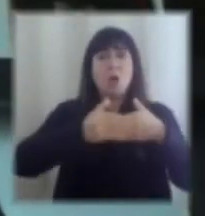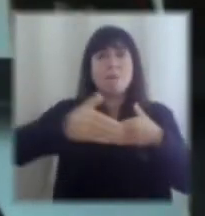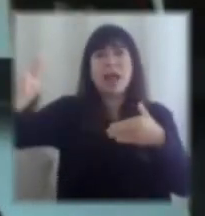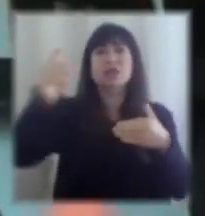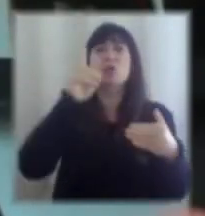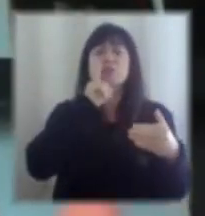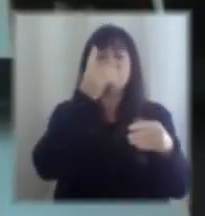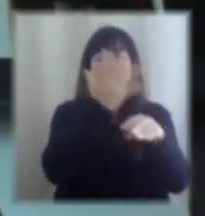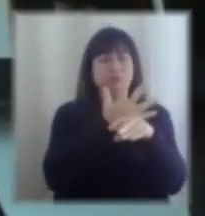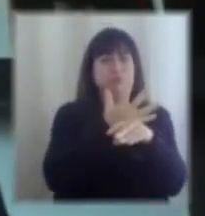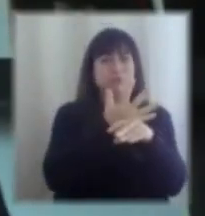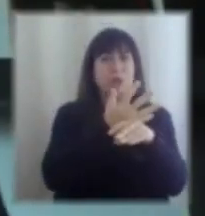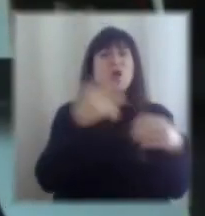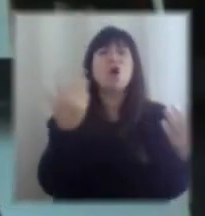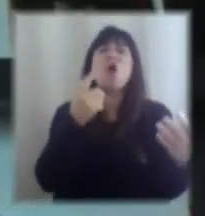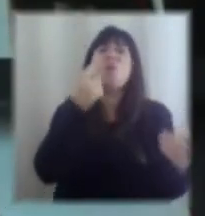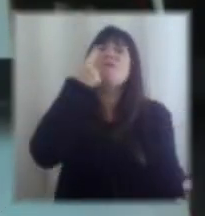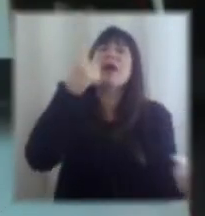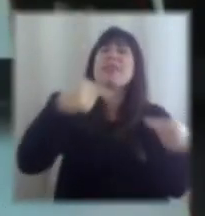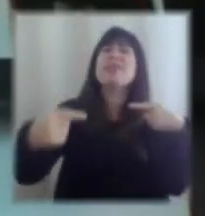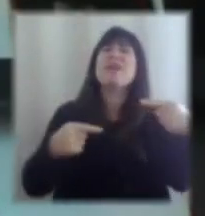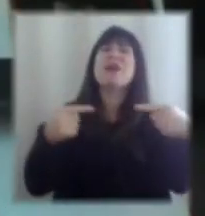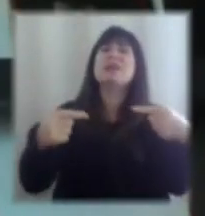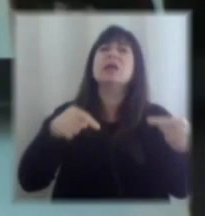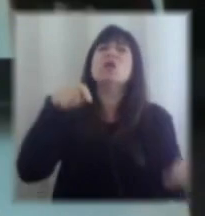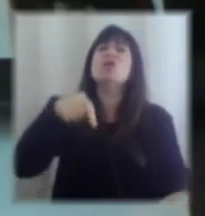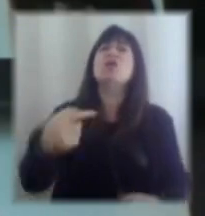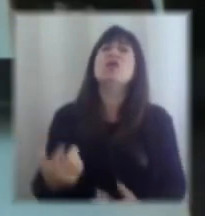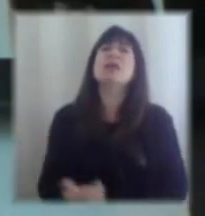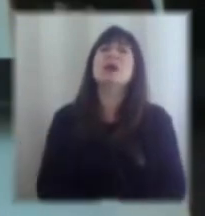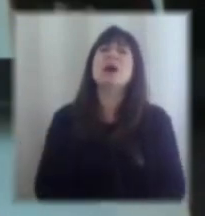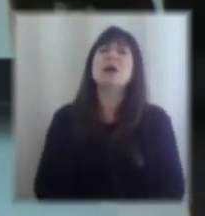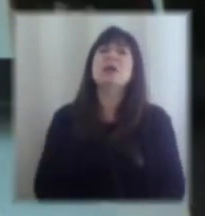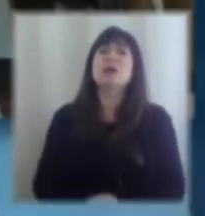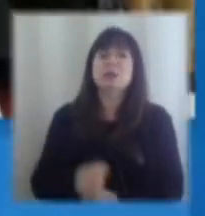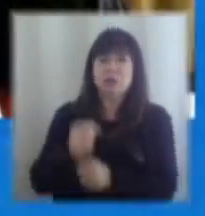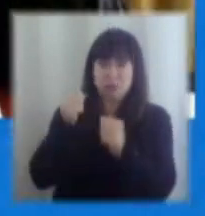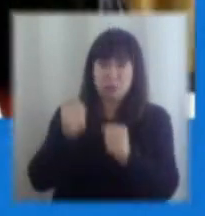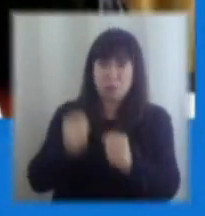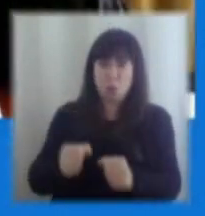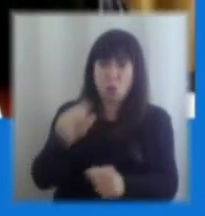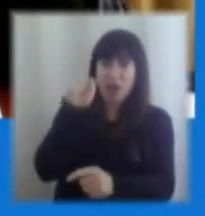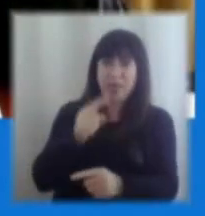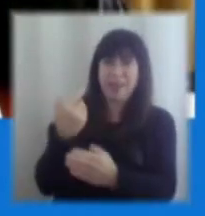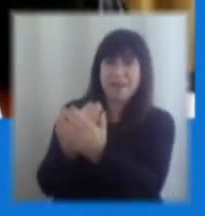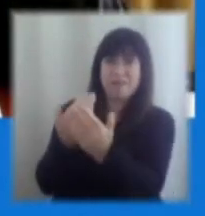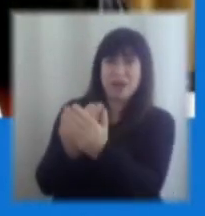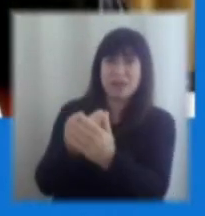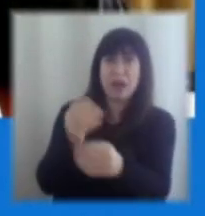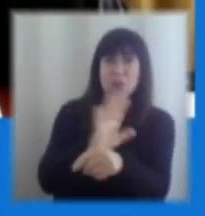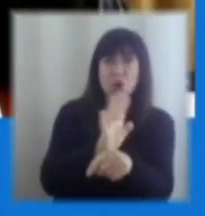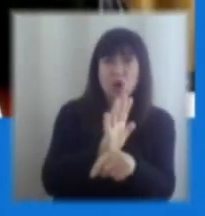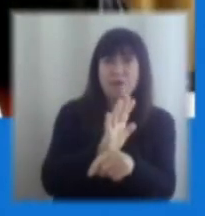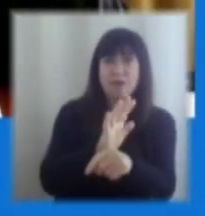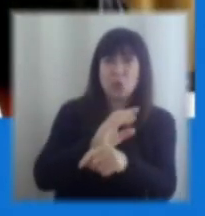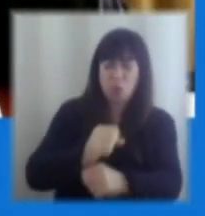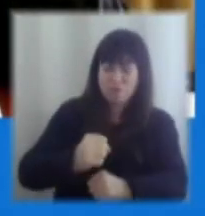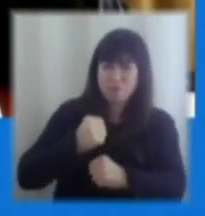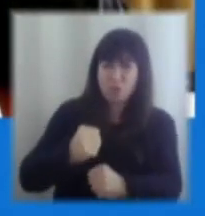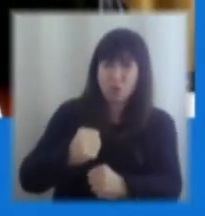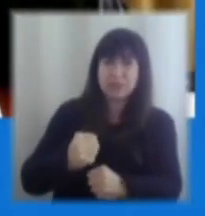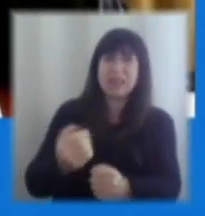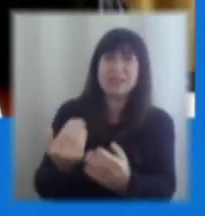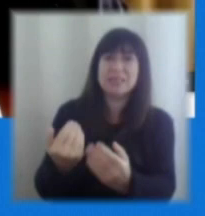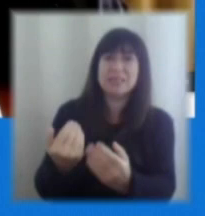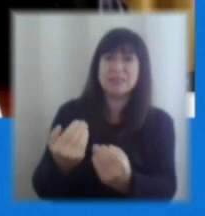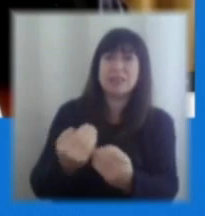tenemos. Entonces, ¿cómo ve este debate, ministro? ¿Se puede, por así decirlo, enfrentar la contingencia y toda la fuerza que se requiere para ello, y al